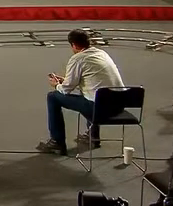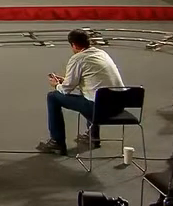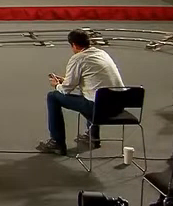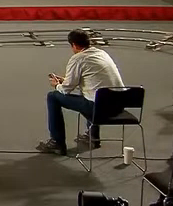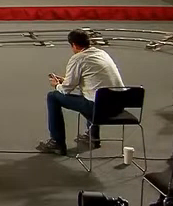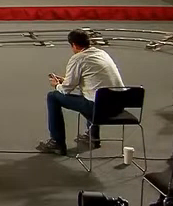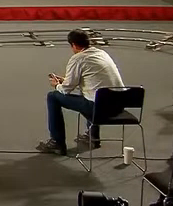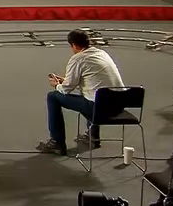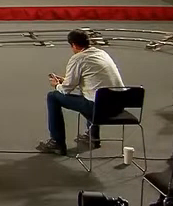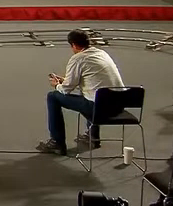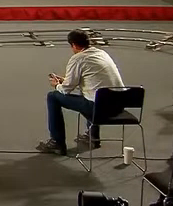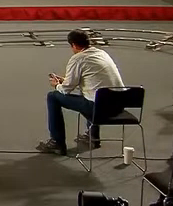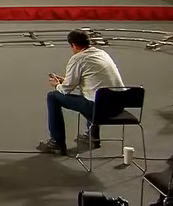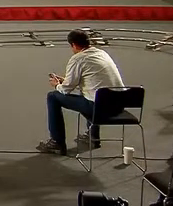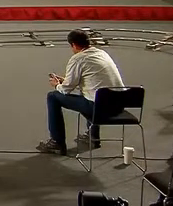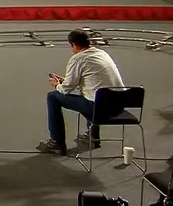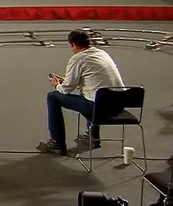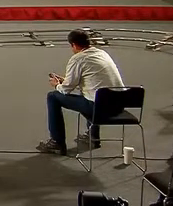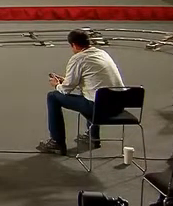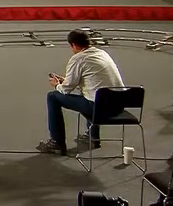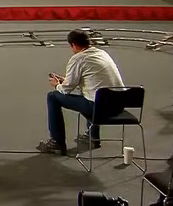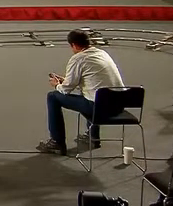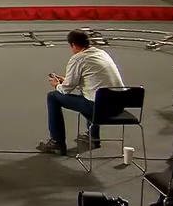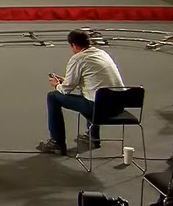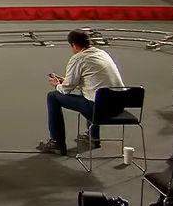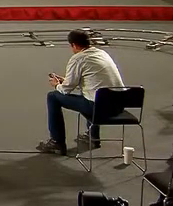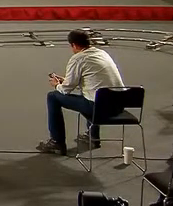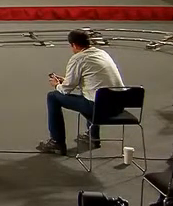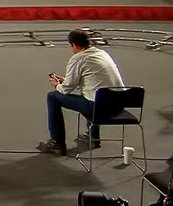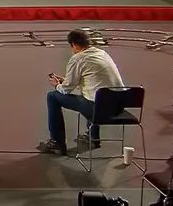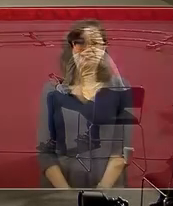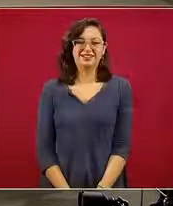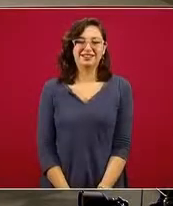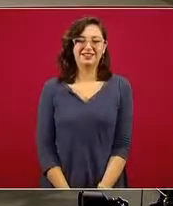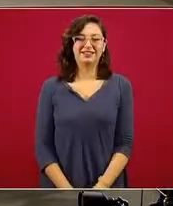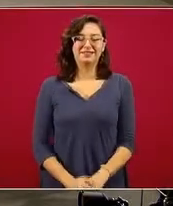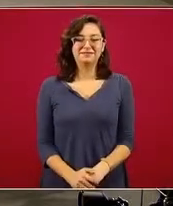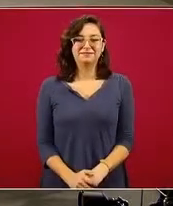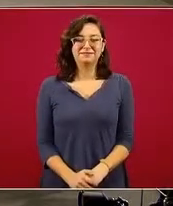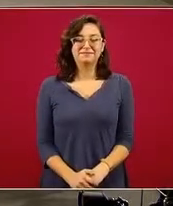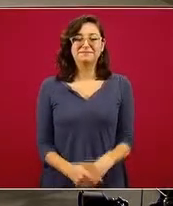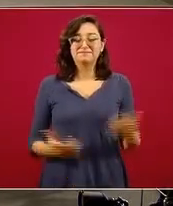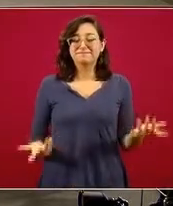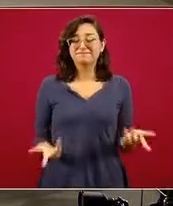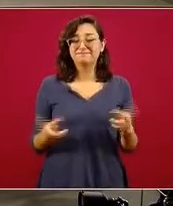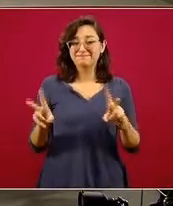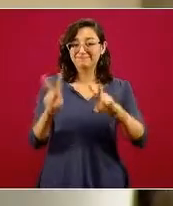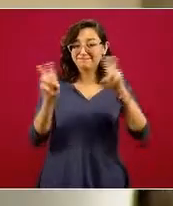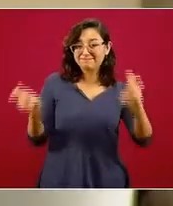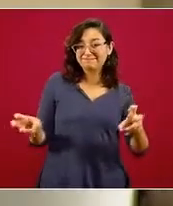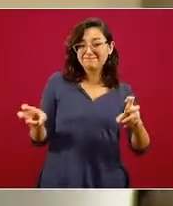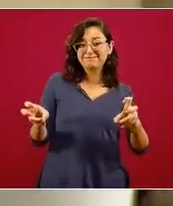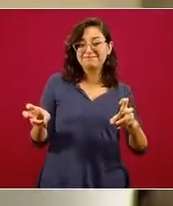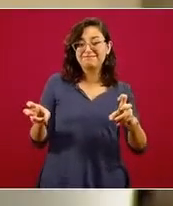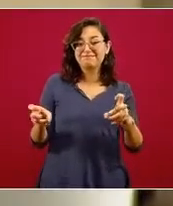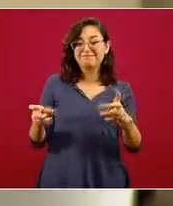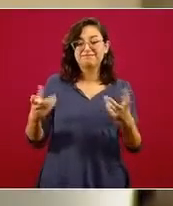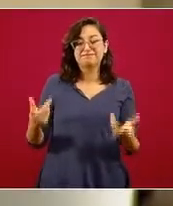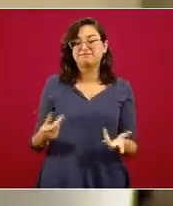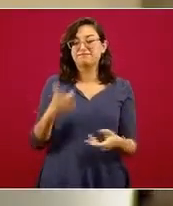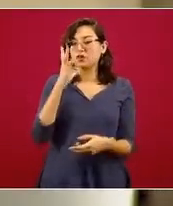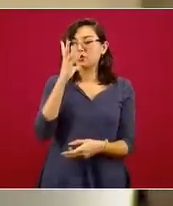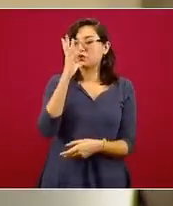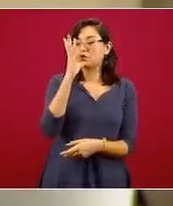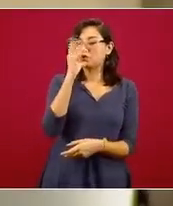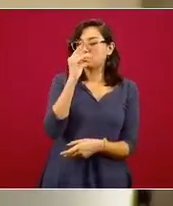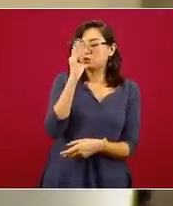de los exámenes que se han hecho en mexicanos han sido positivos y que en este caso señala que no